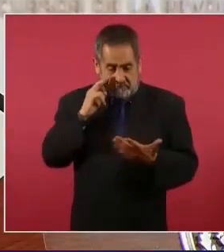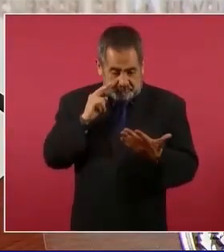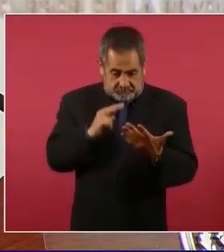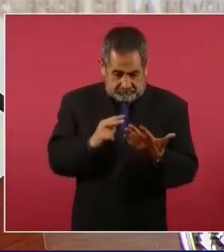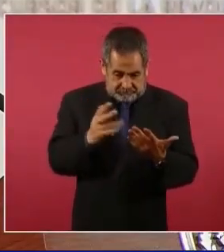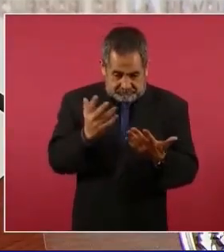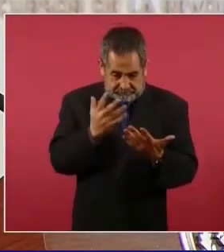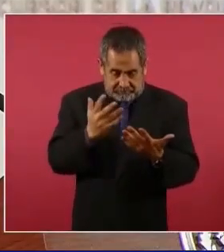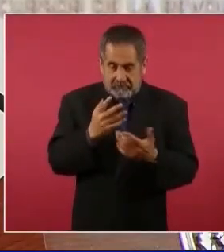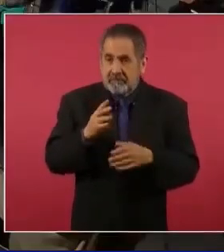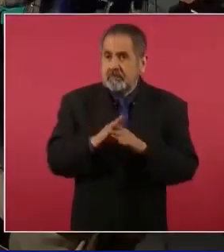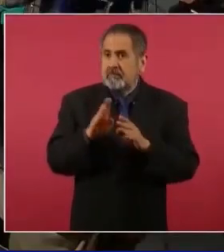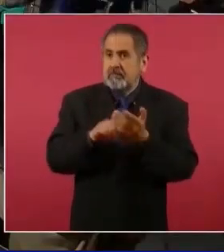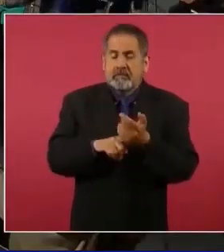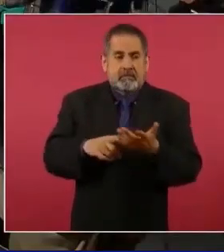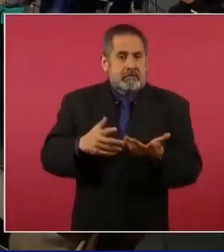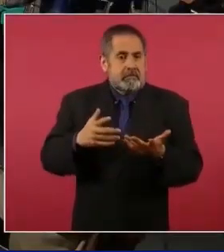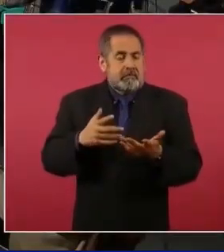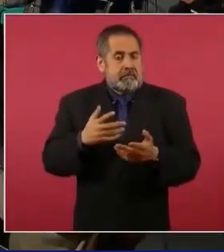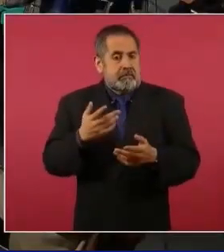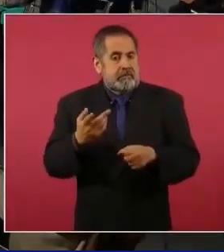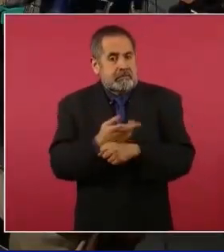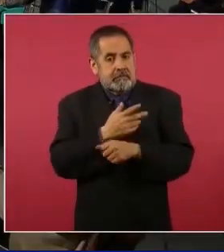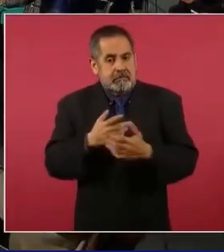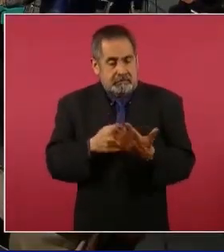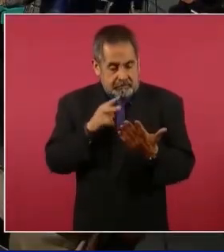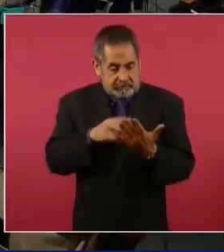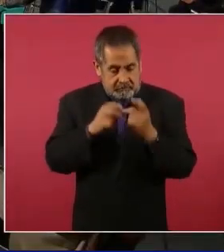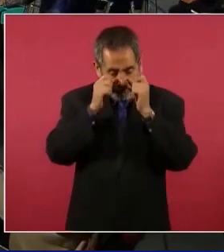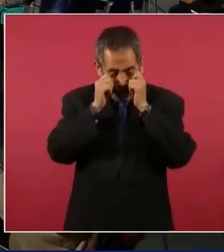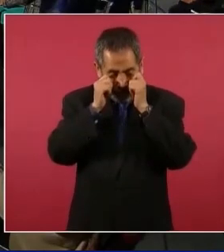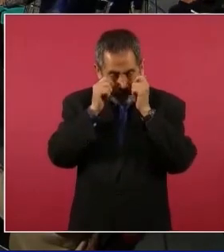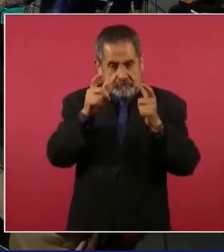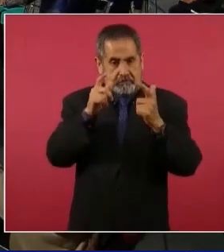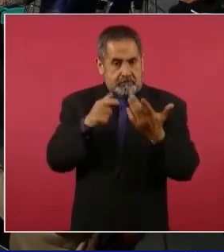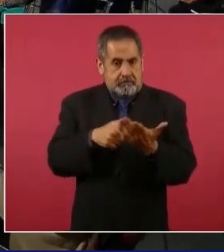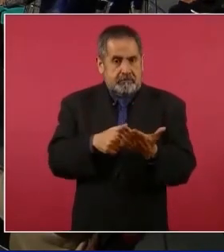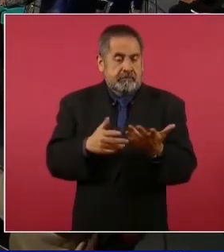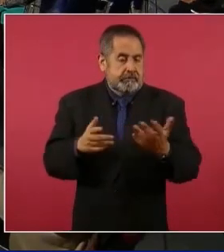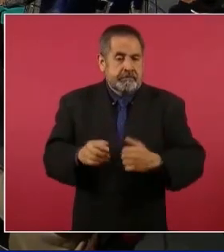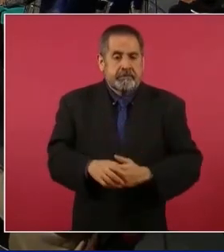viendo el periódico, me lo habían llevado.